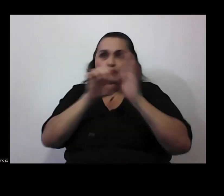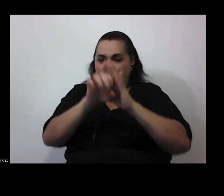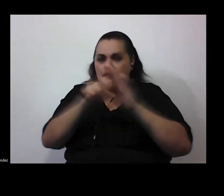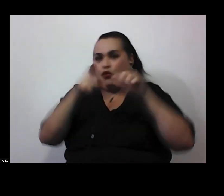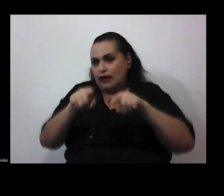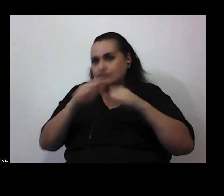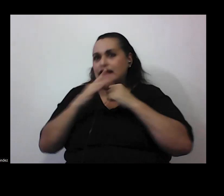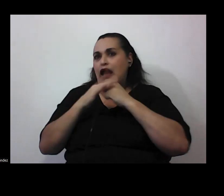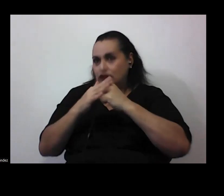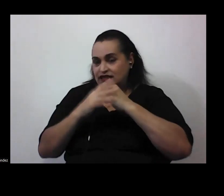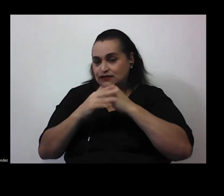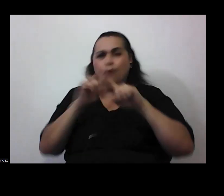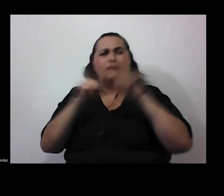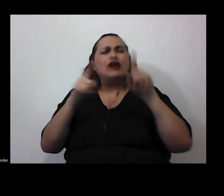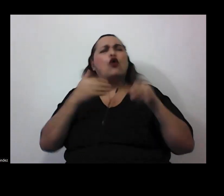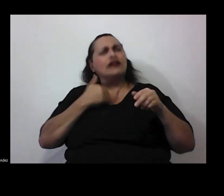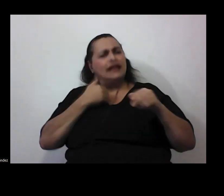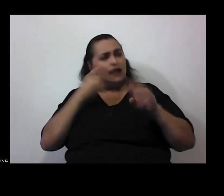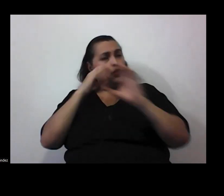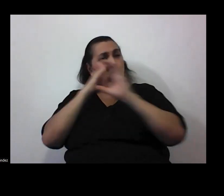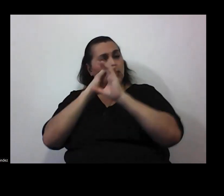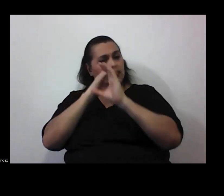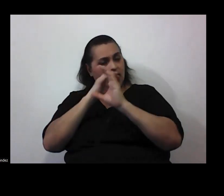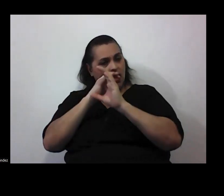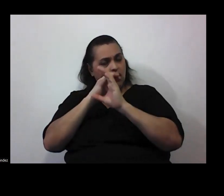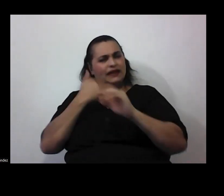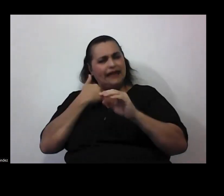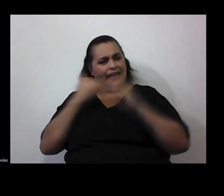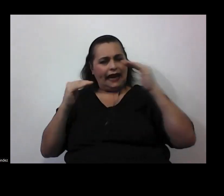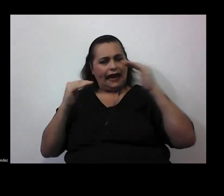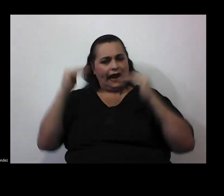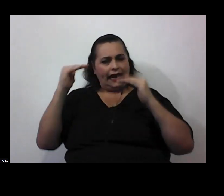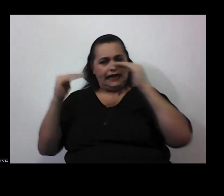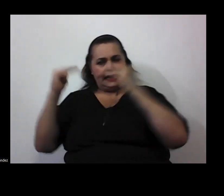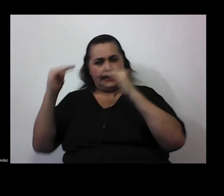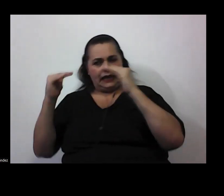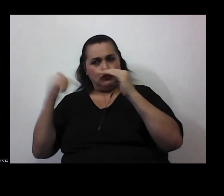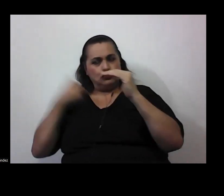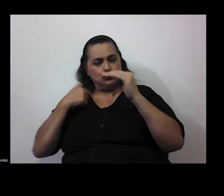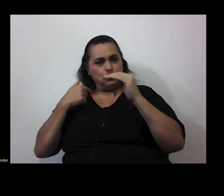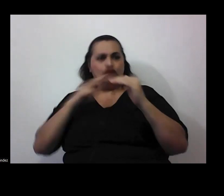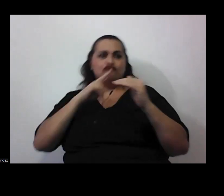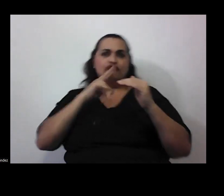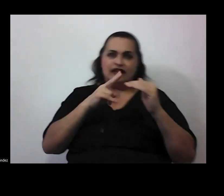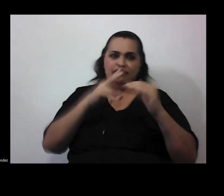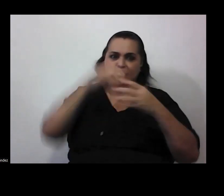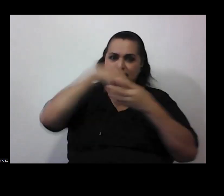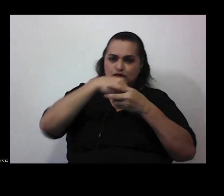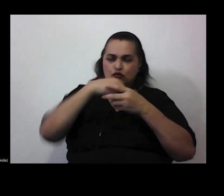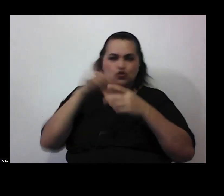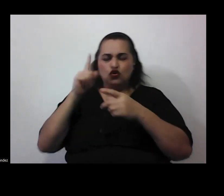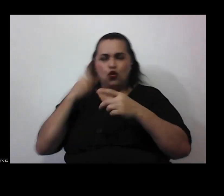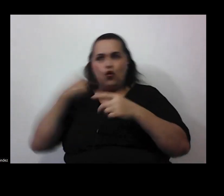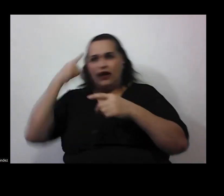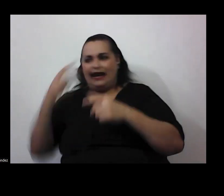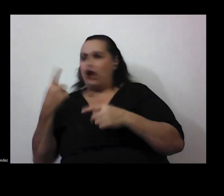pero cómo tener cuidado de tener ese equilibrio entre no estoy cayendo en el relativismo ni tampoco aferrándome a una única creencia